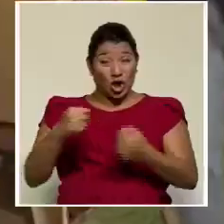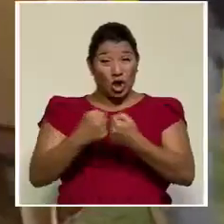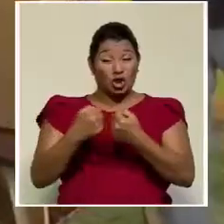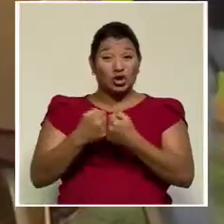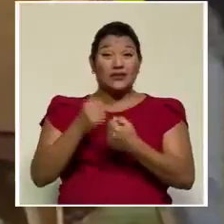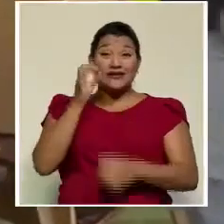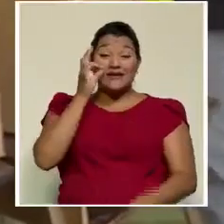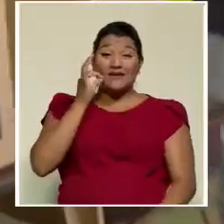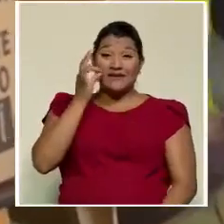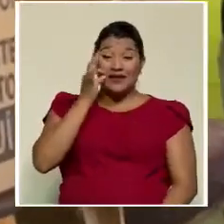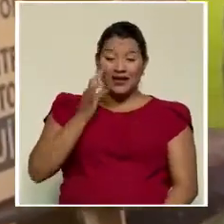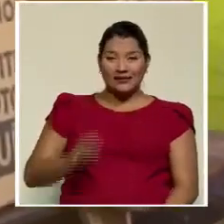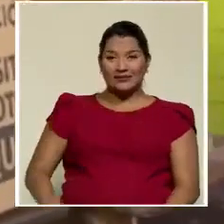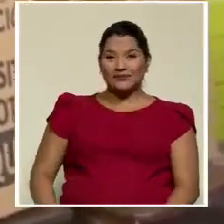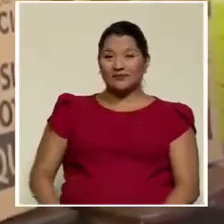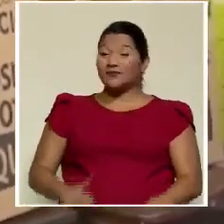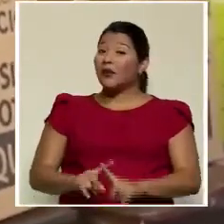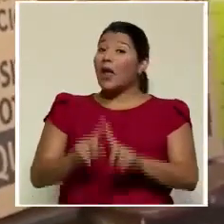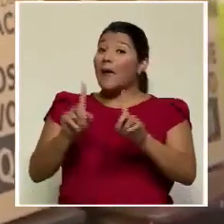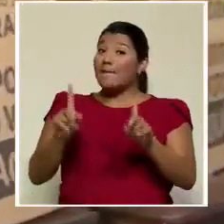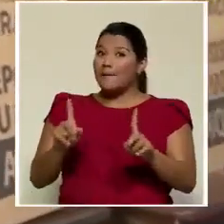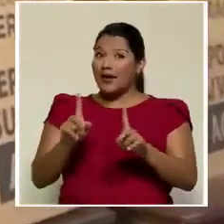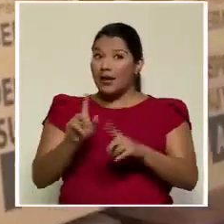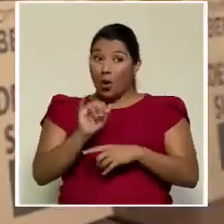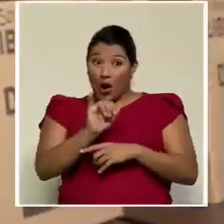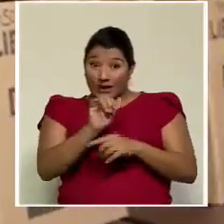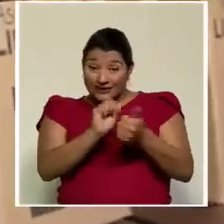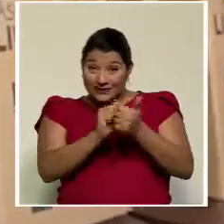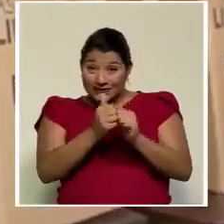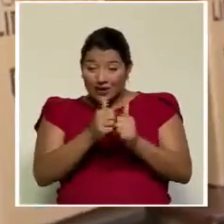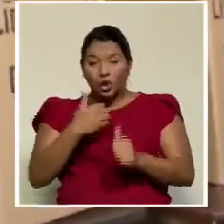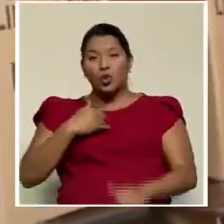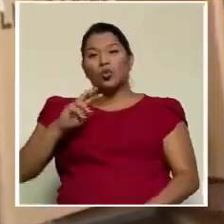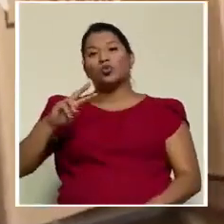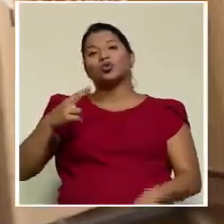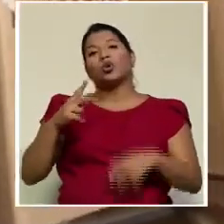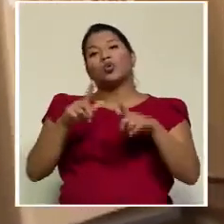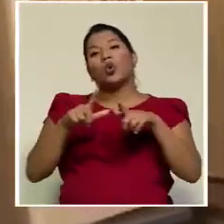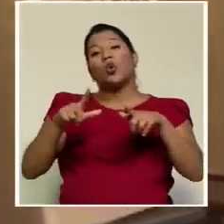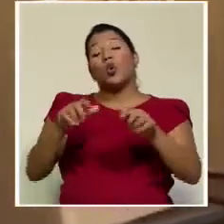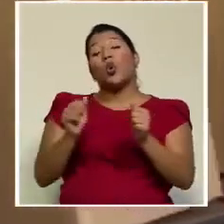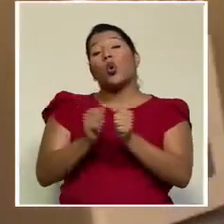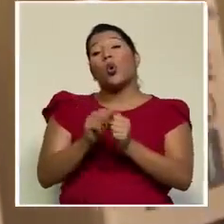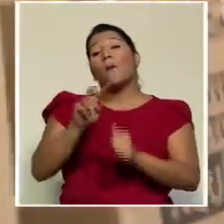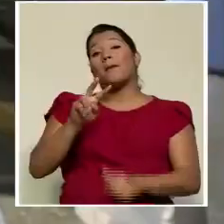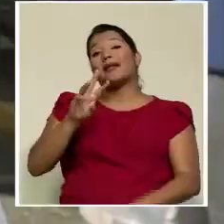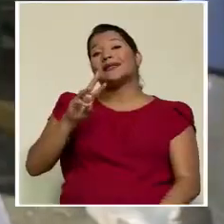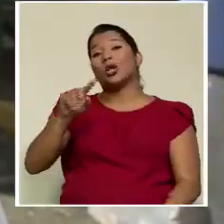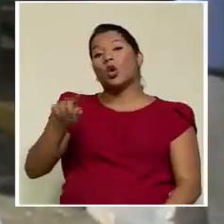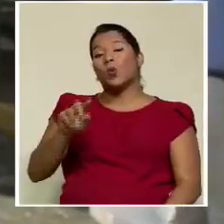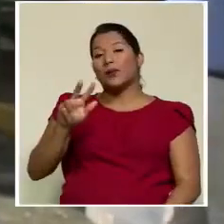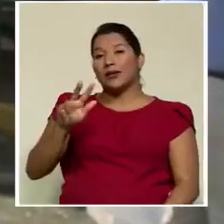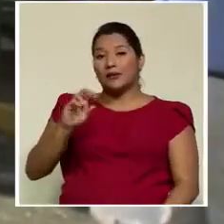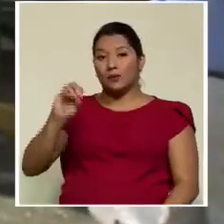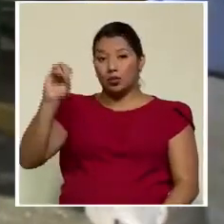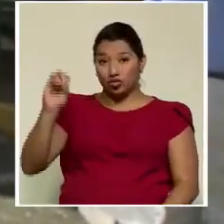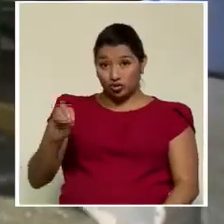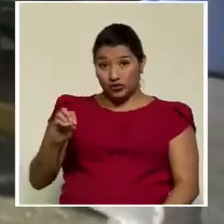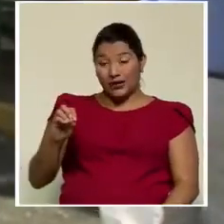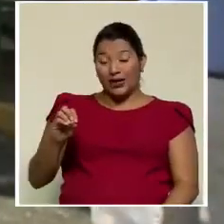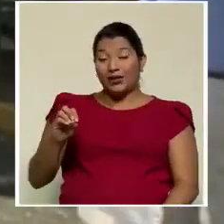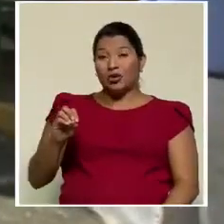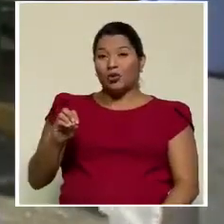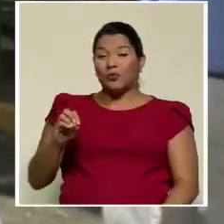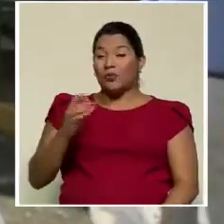María Figueres. Sin embargo, en esa contienda obtuvo el segundo lugar con un 26,3% de las